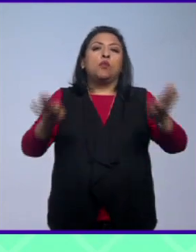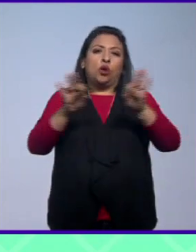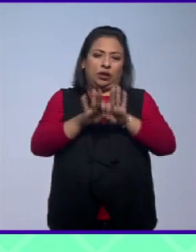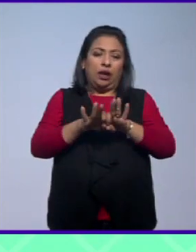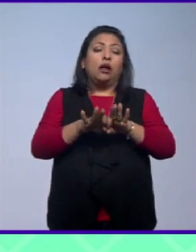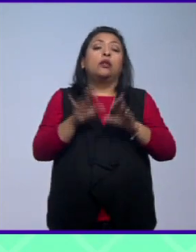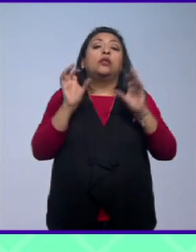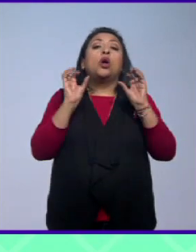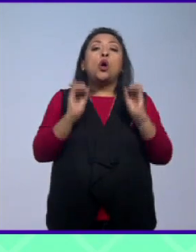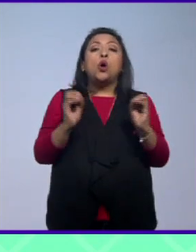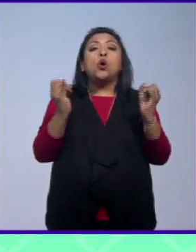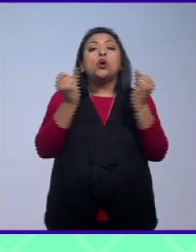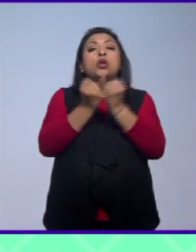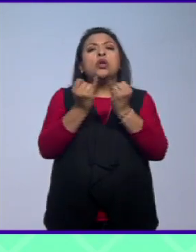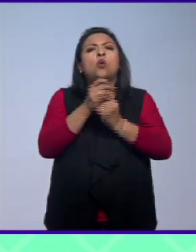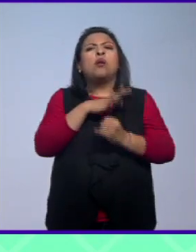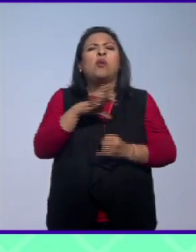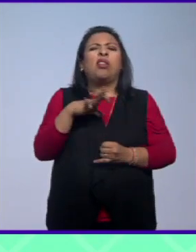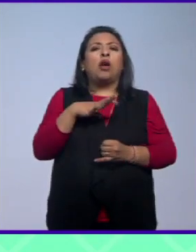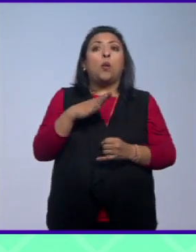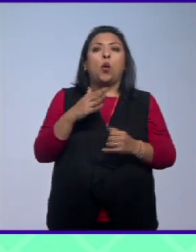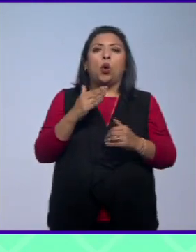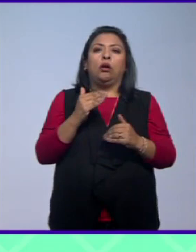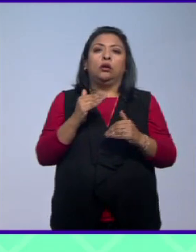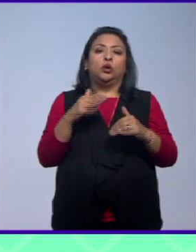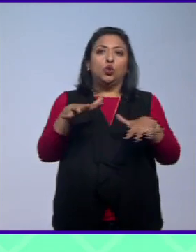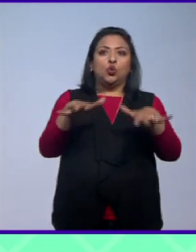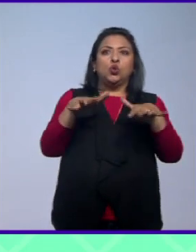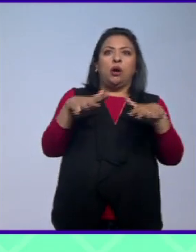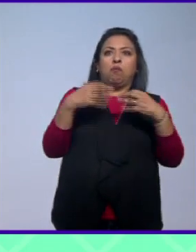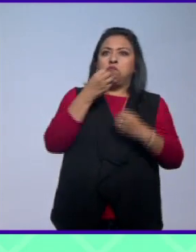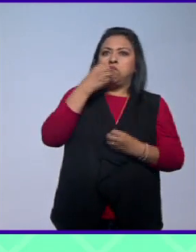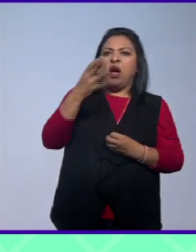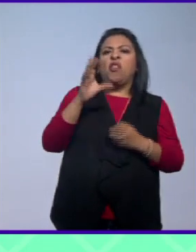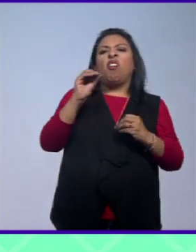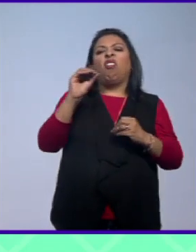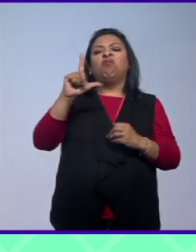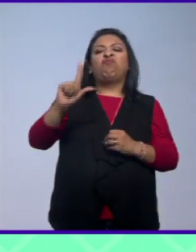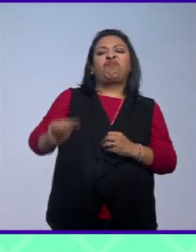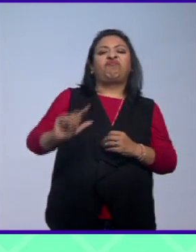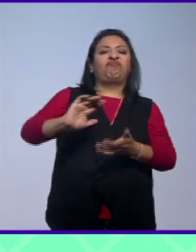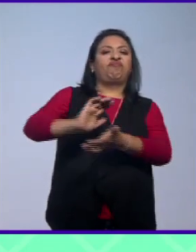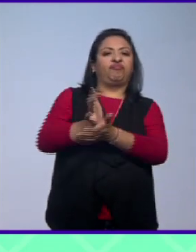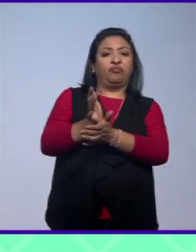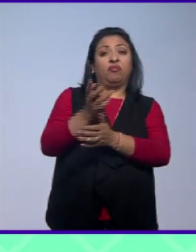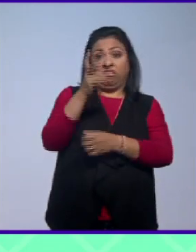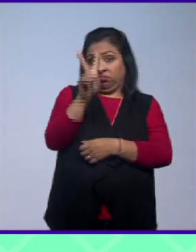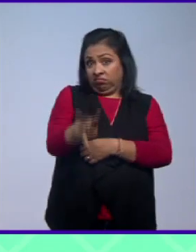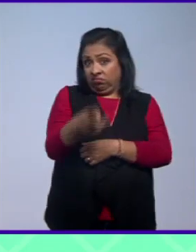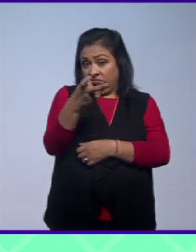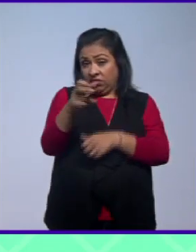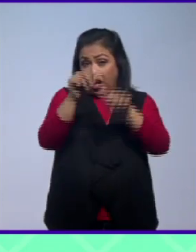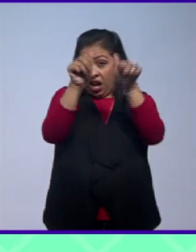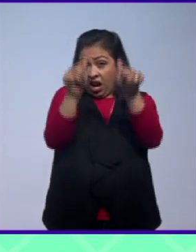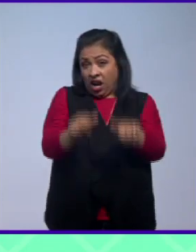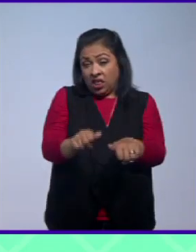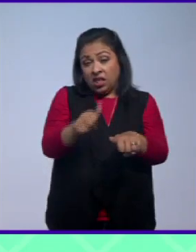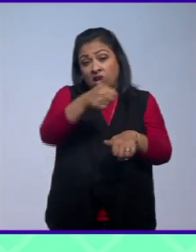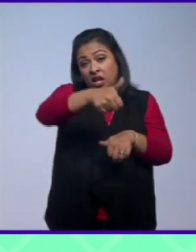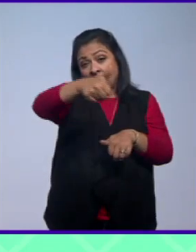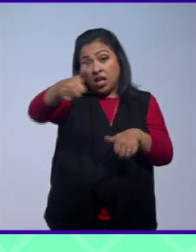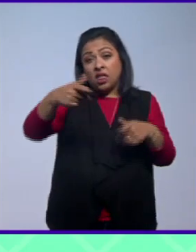también puede denigrarla pero creo que es la realidad el arte son las lecturas de